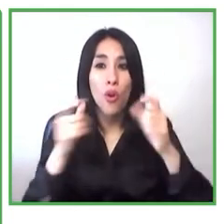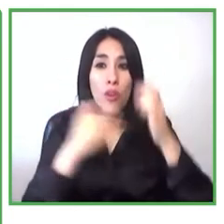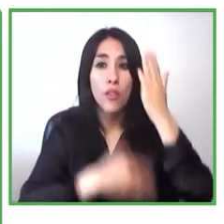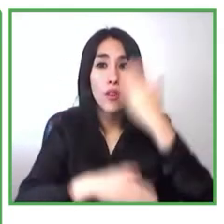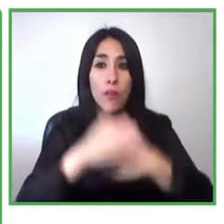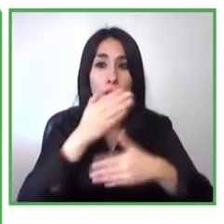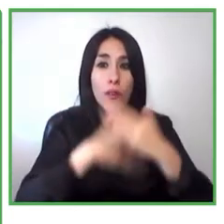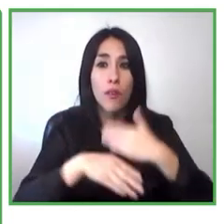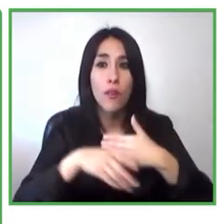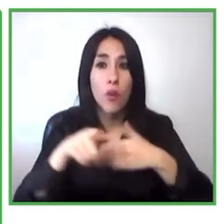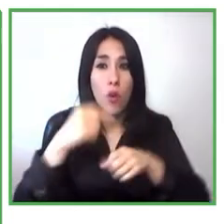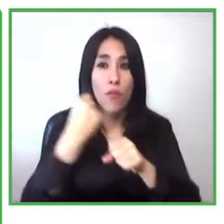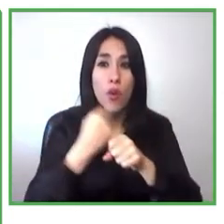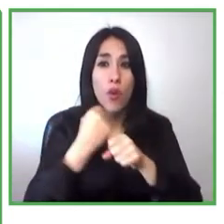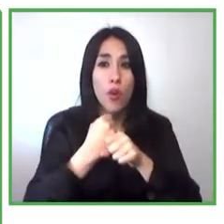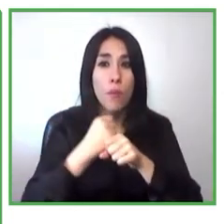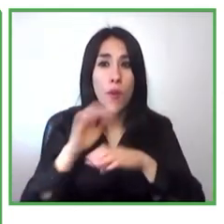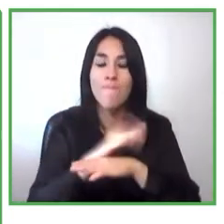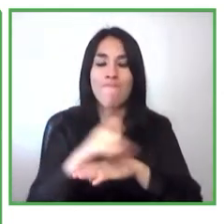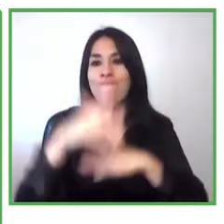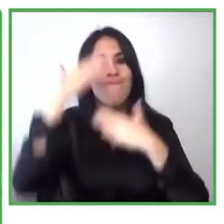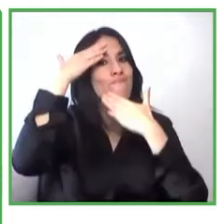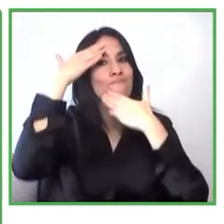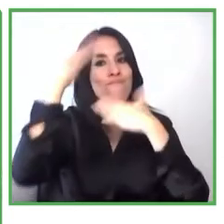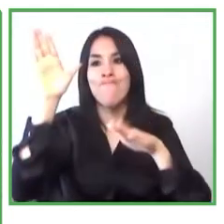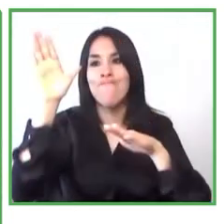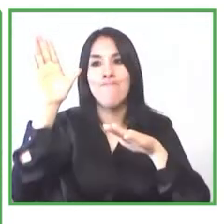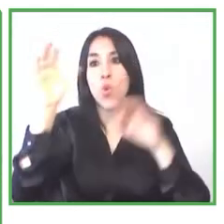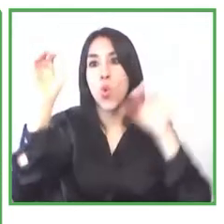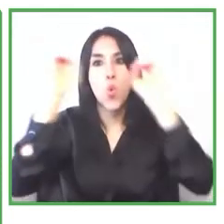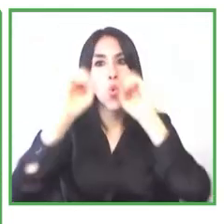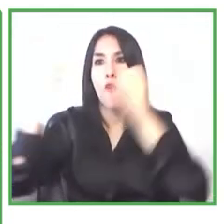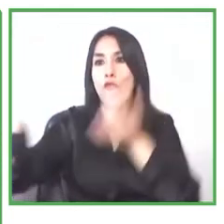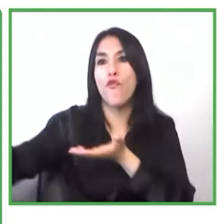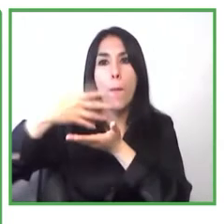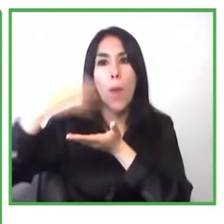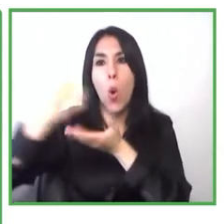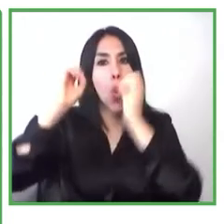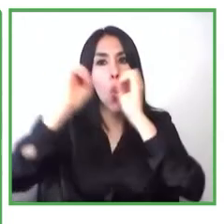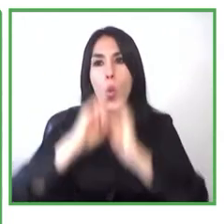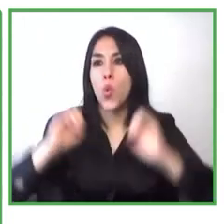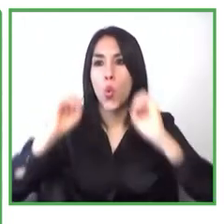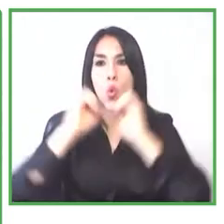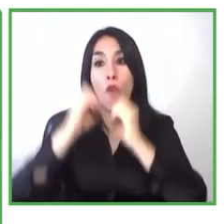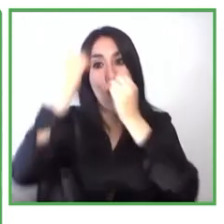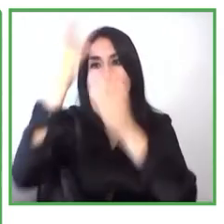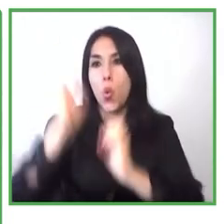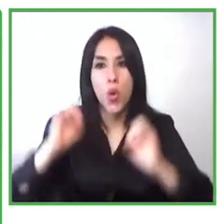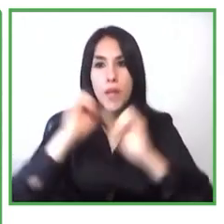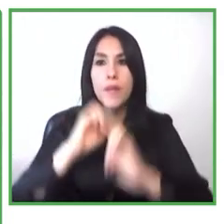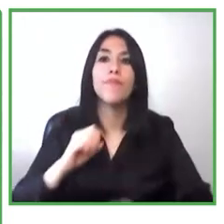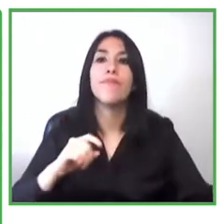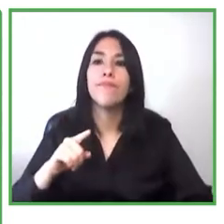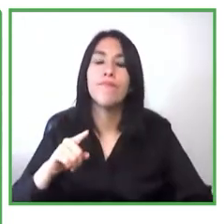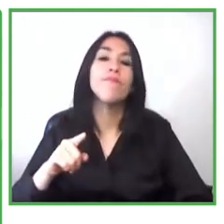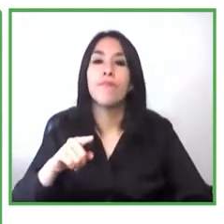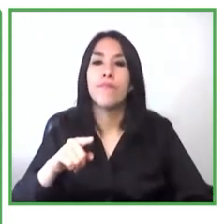tener acceso a esos datos y para tomar la decisión en términos de